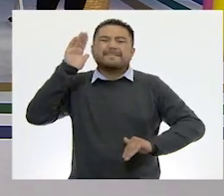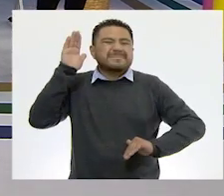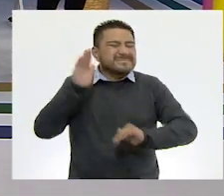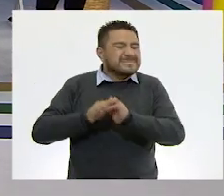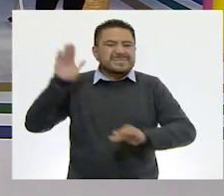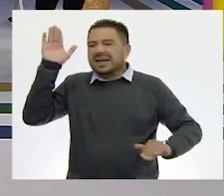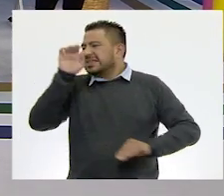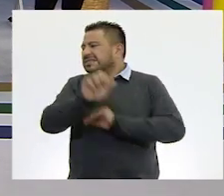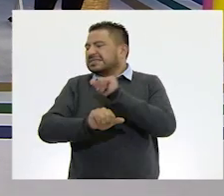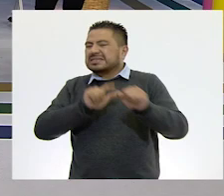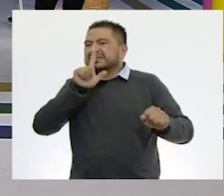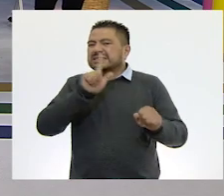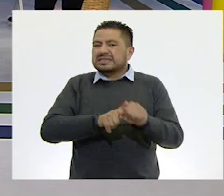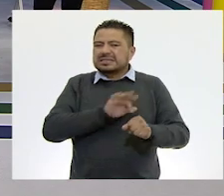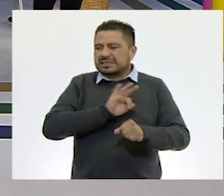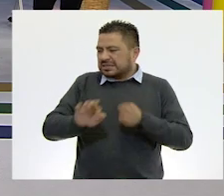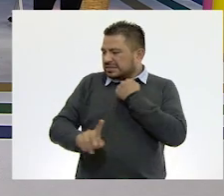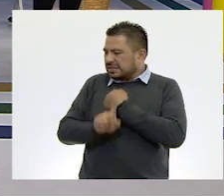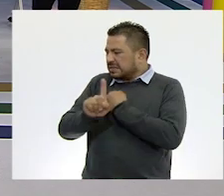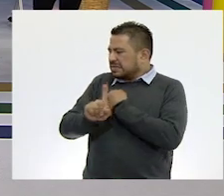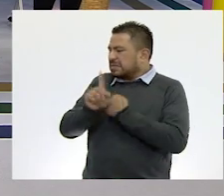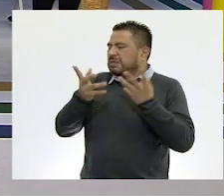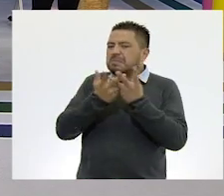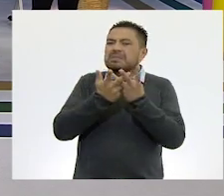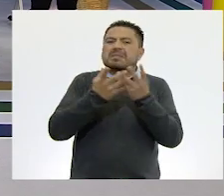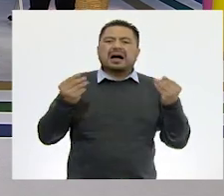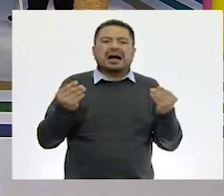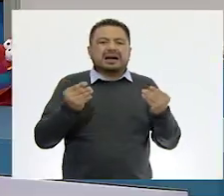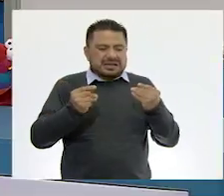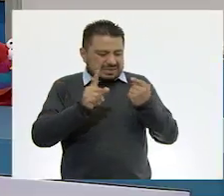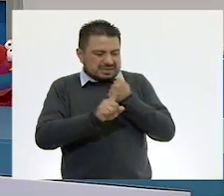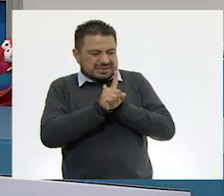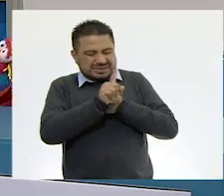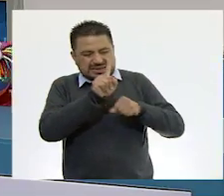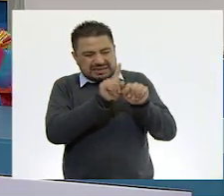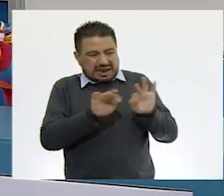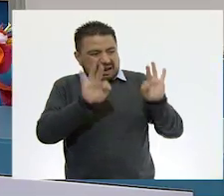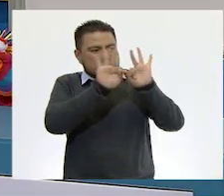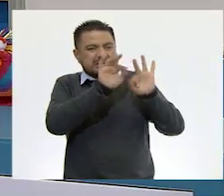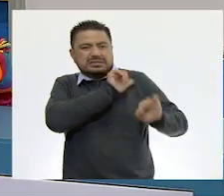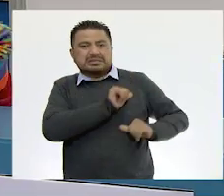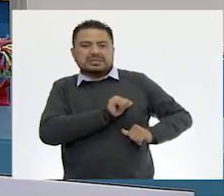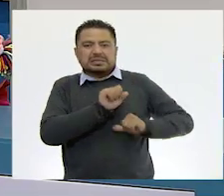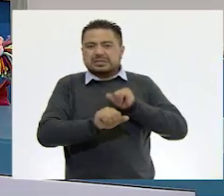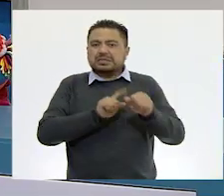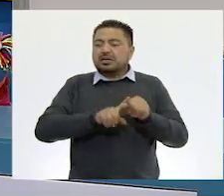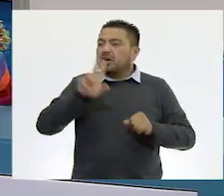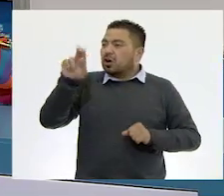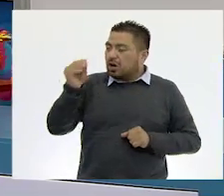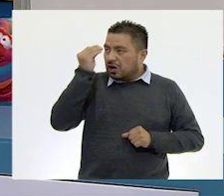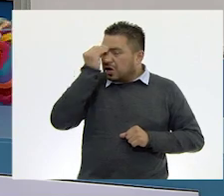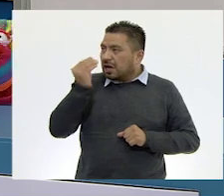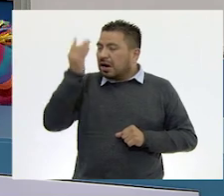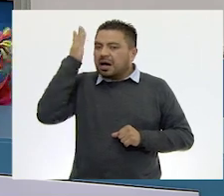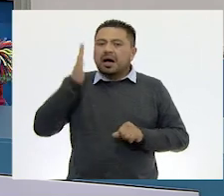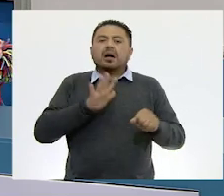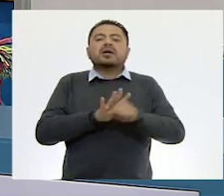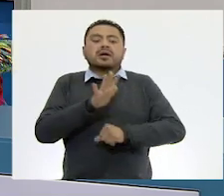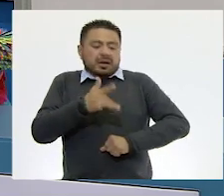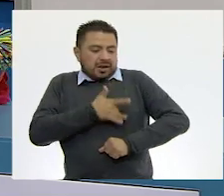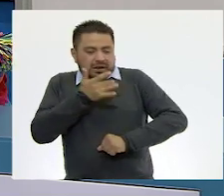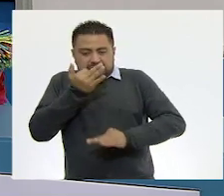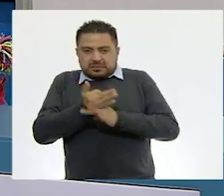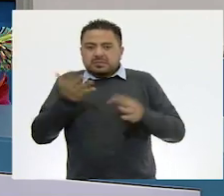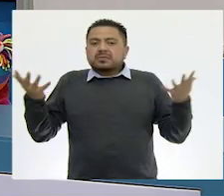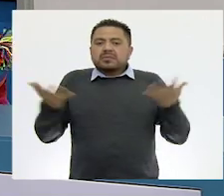especies endem... Endem... Endem... Especies endémicas, Tom, que no se te olvide. ¿Y qué te parece